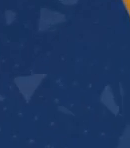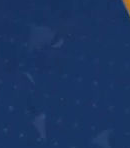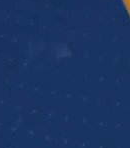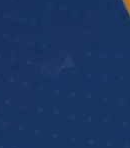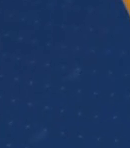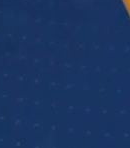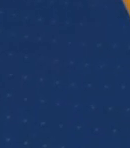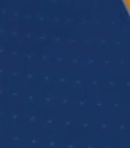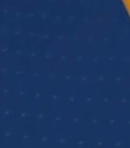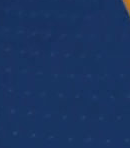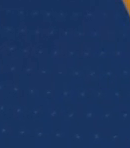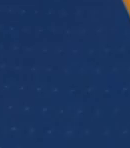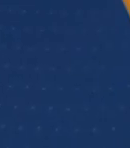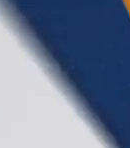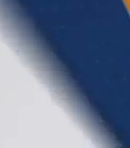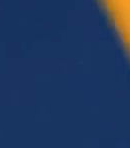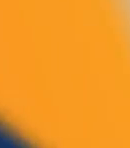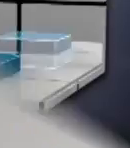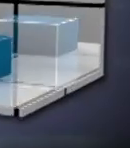Telepacífico presenta